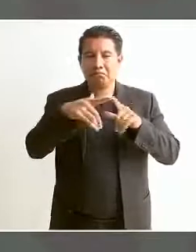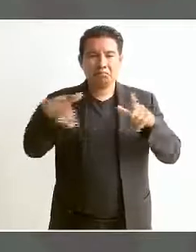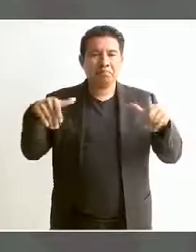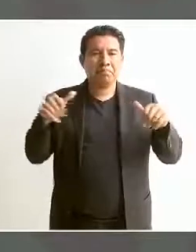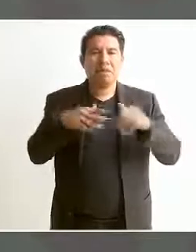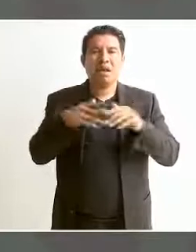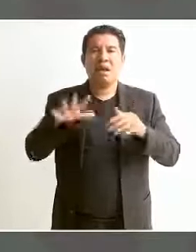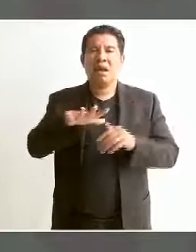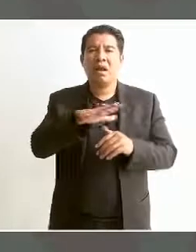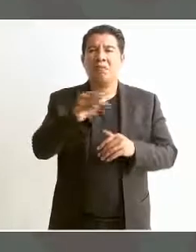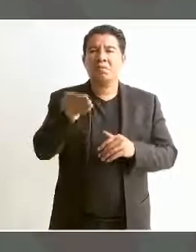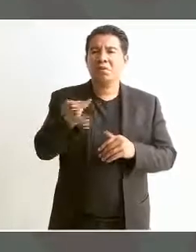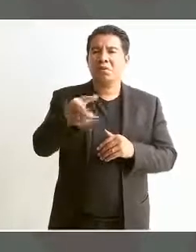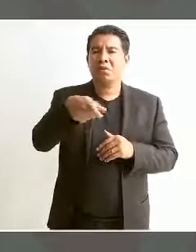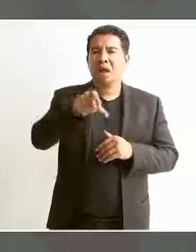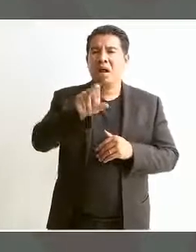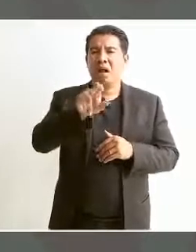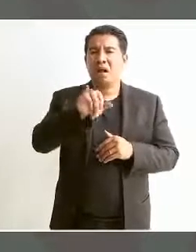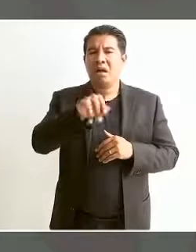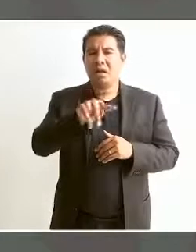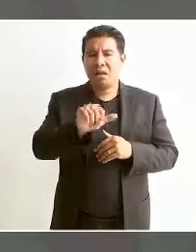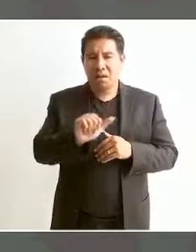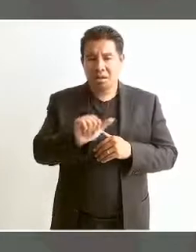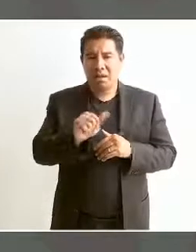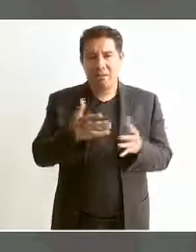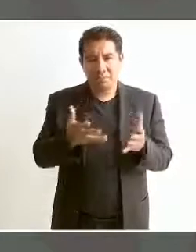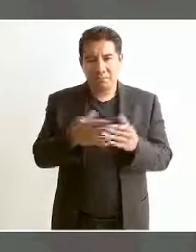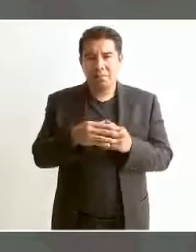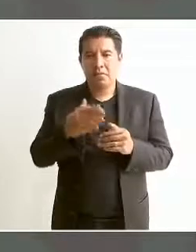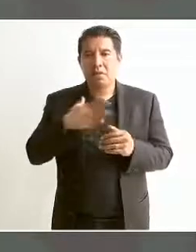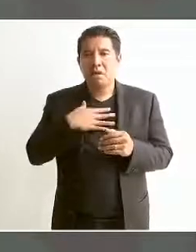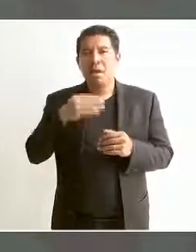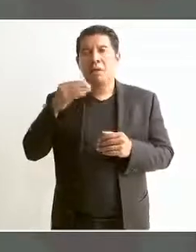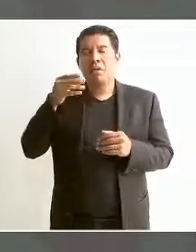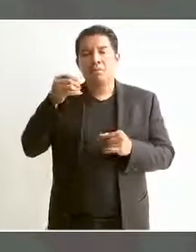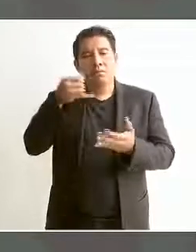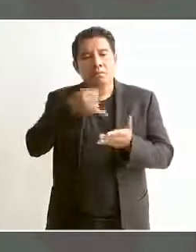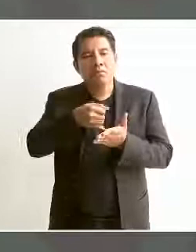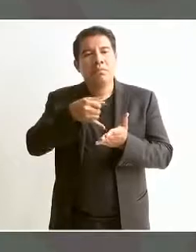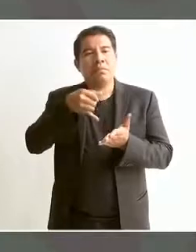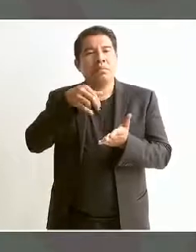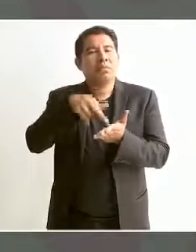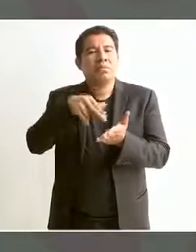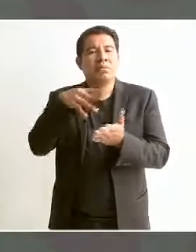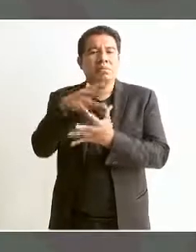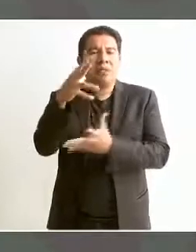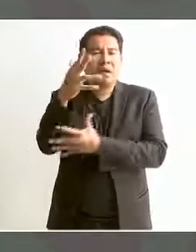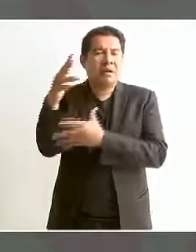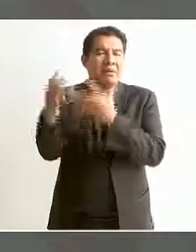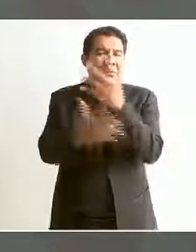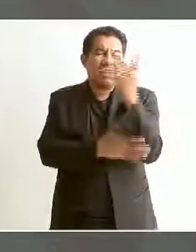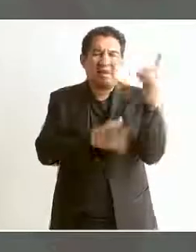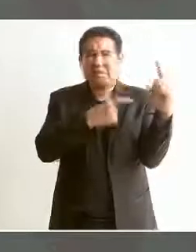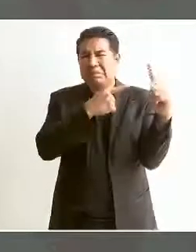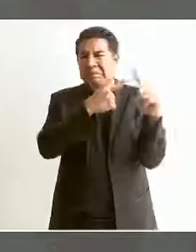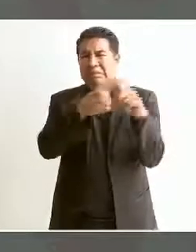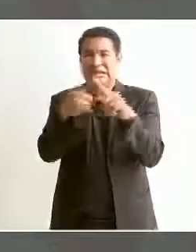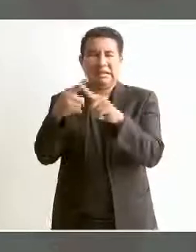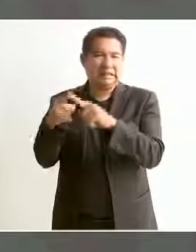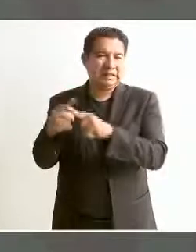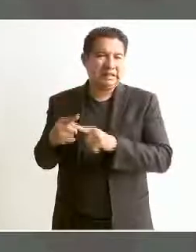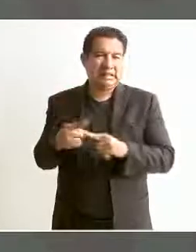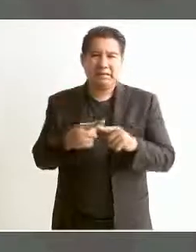y me he dedicado a sembrar árboles de todas las variedades,